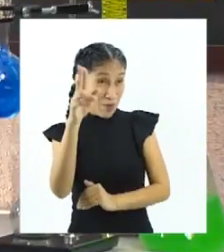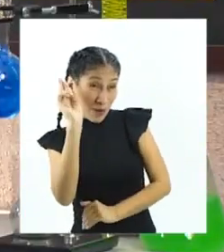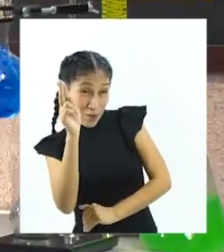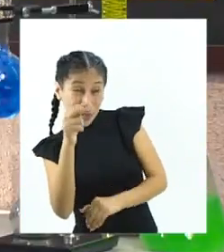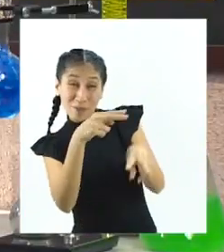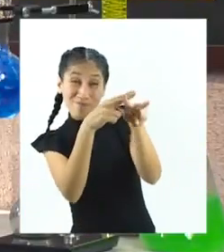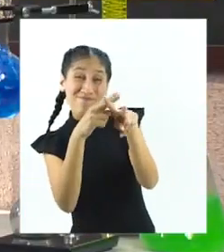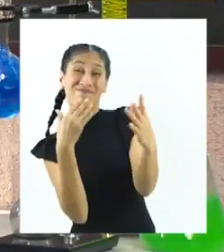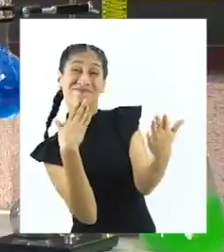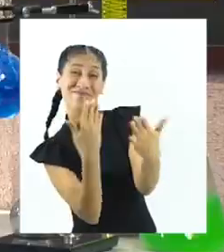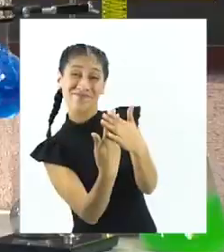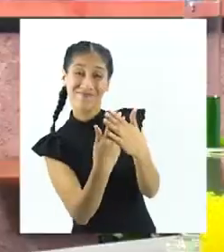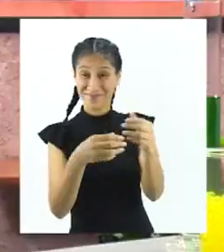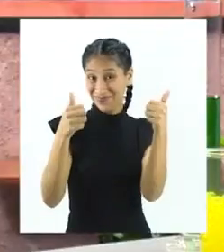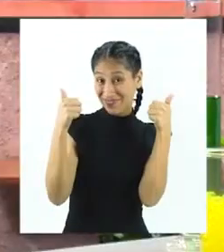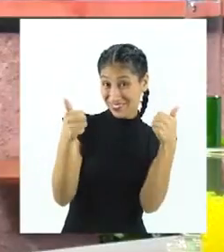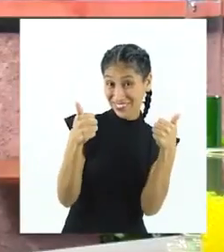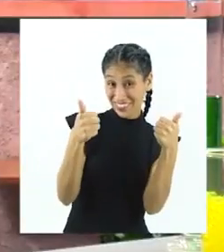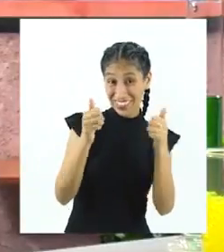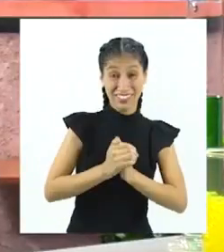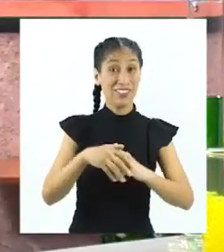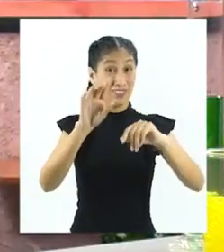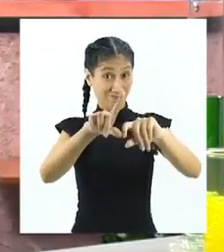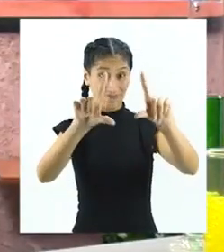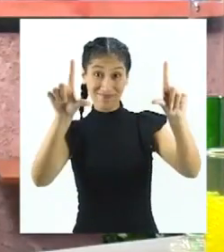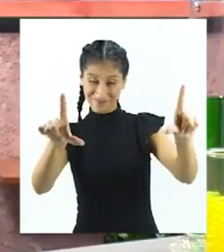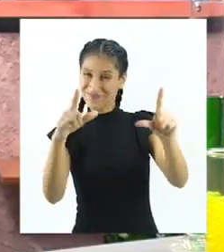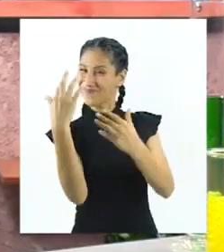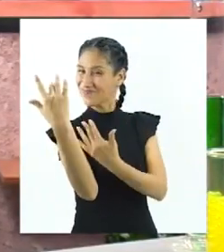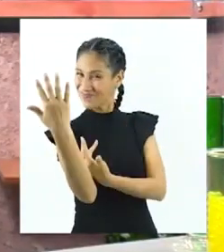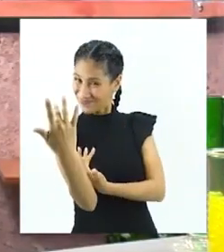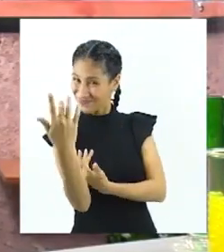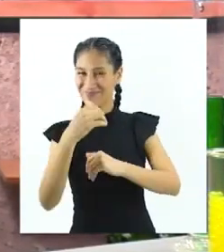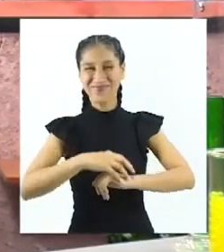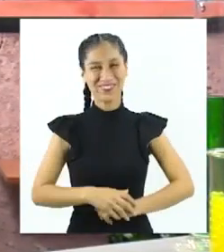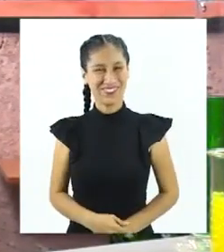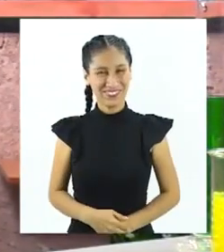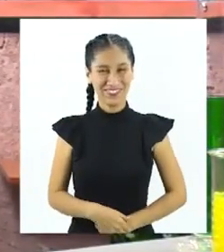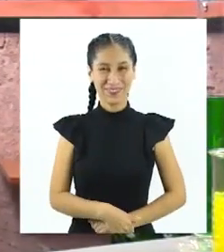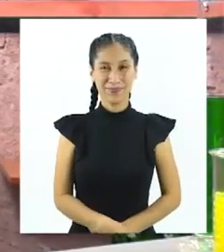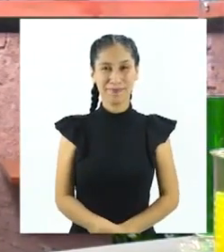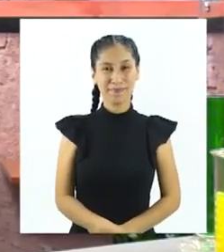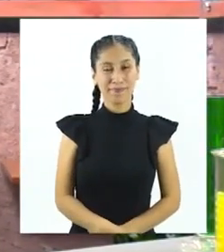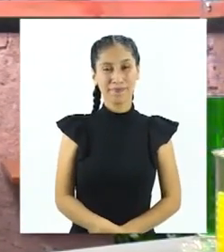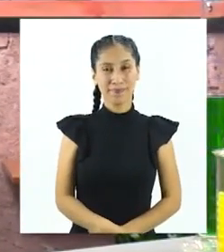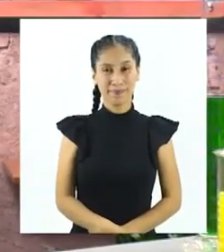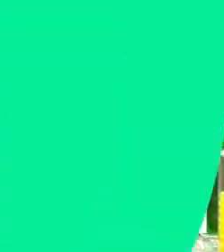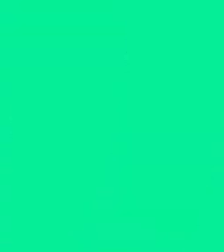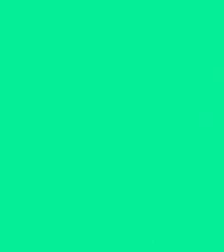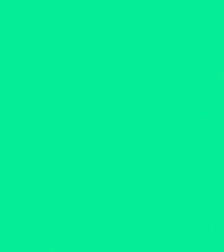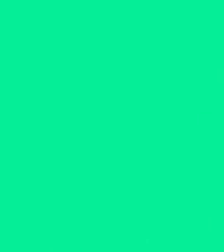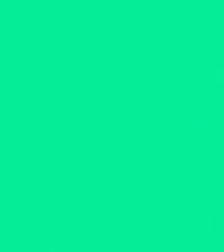programa, profe. Gracias. Muy bien. No se muevan, que venimos con los ejemplos.